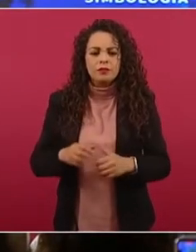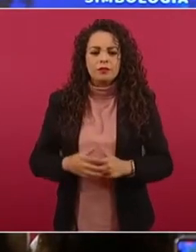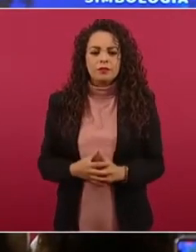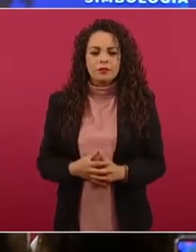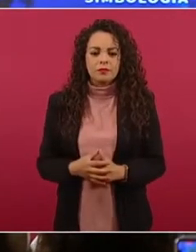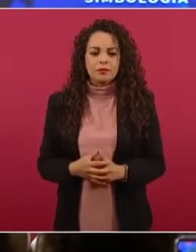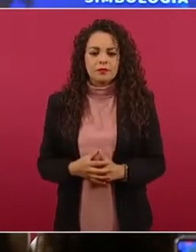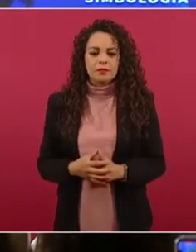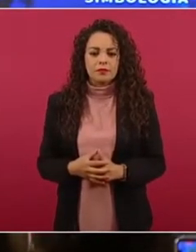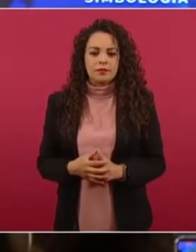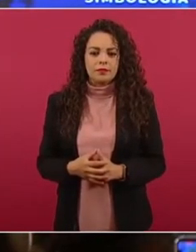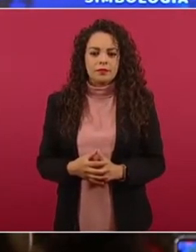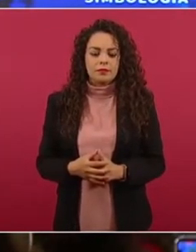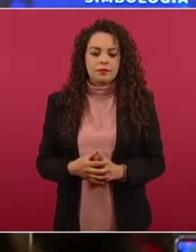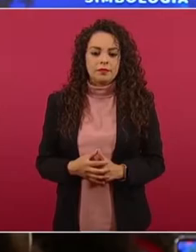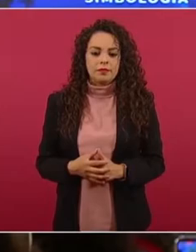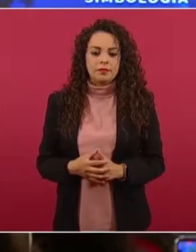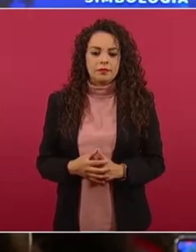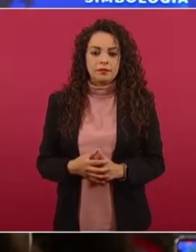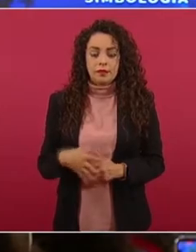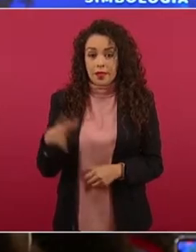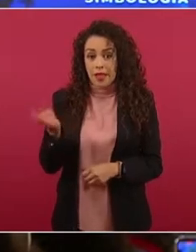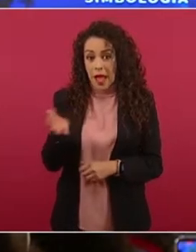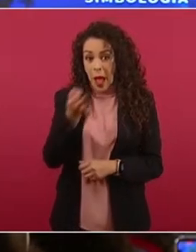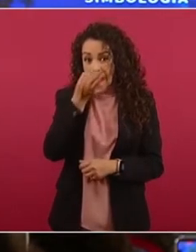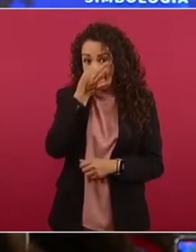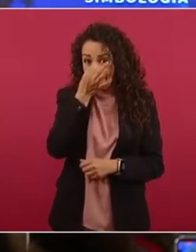Apenas abriendo la brecha aquí,